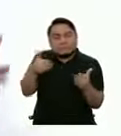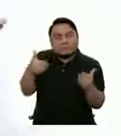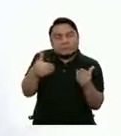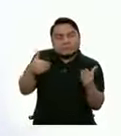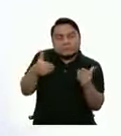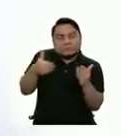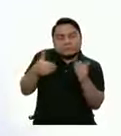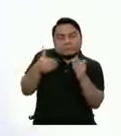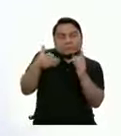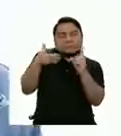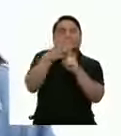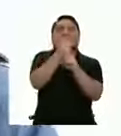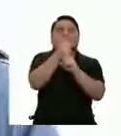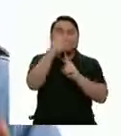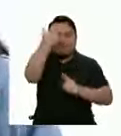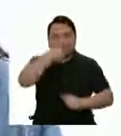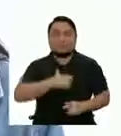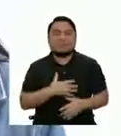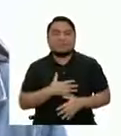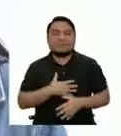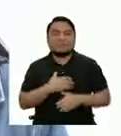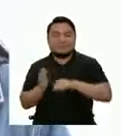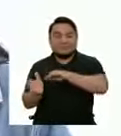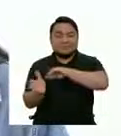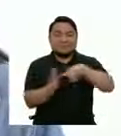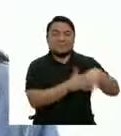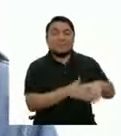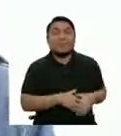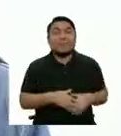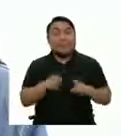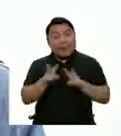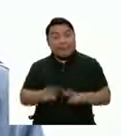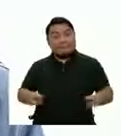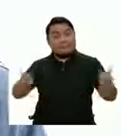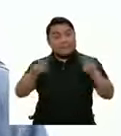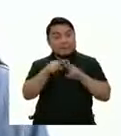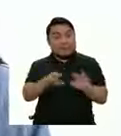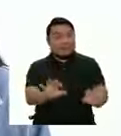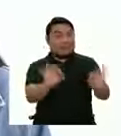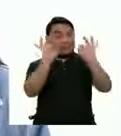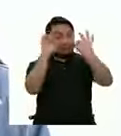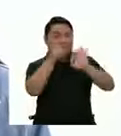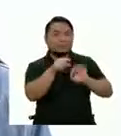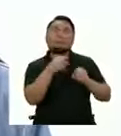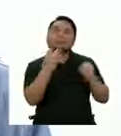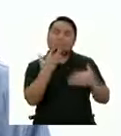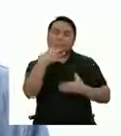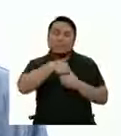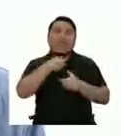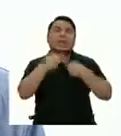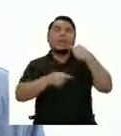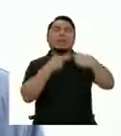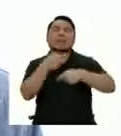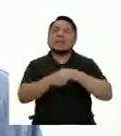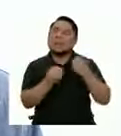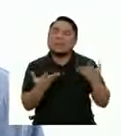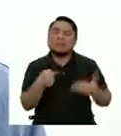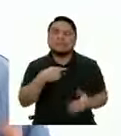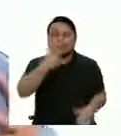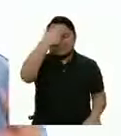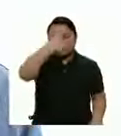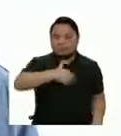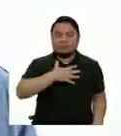objetivos personales El valor de la excelencia se vive día a día Y comienza con la disposición